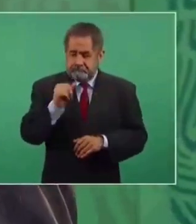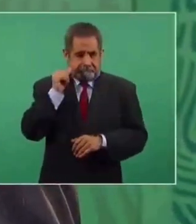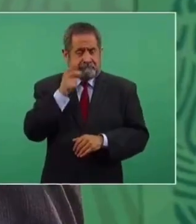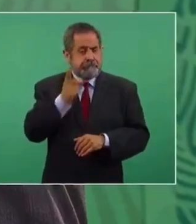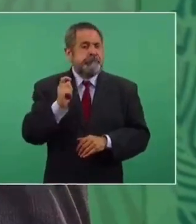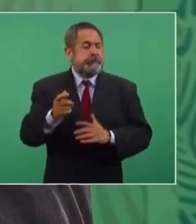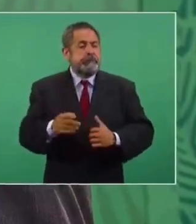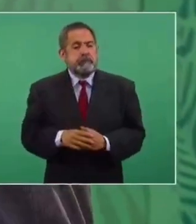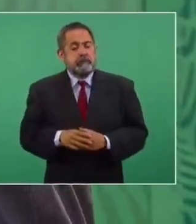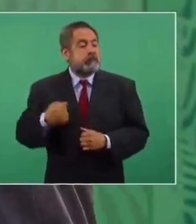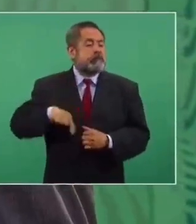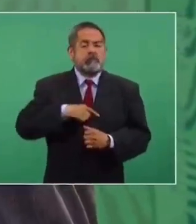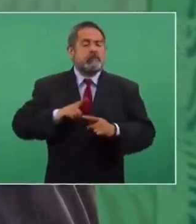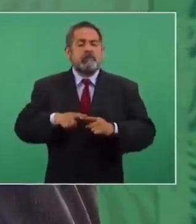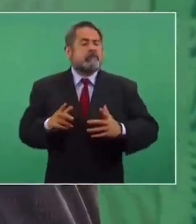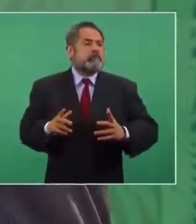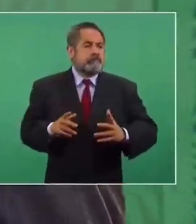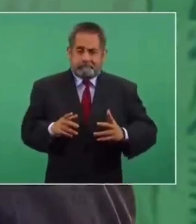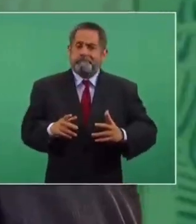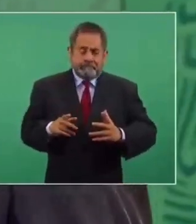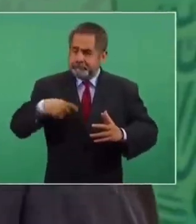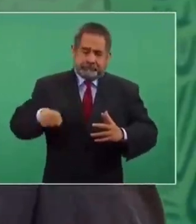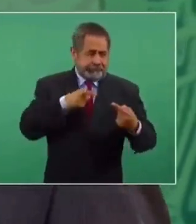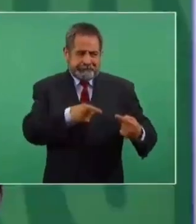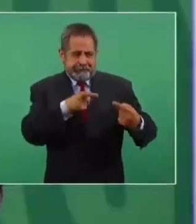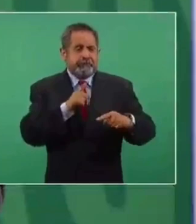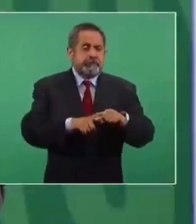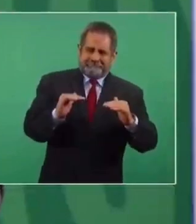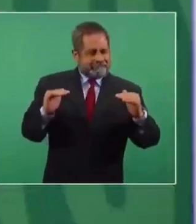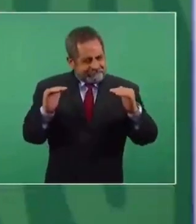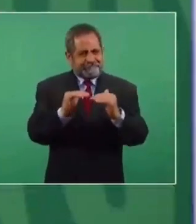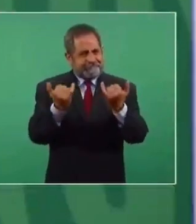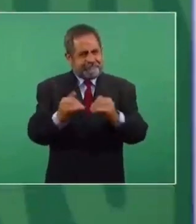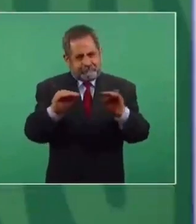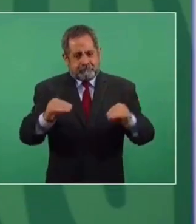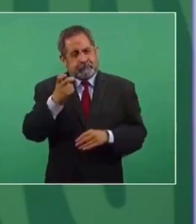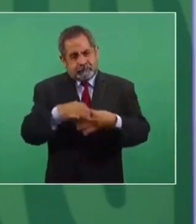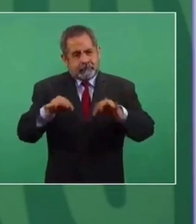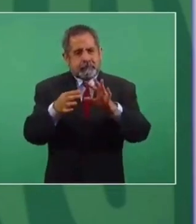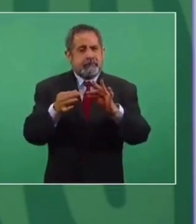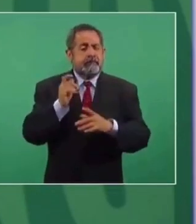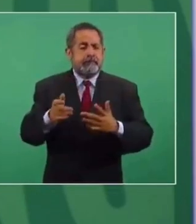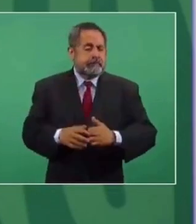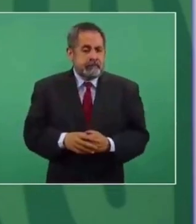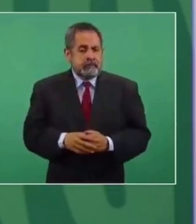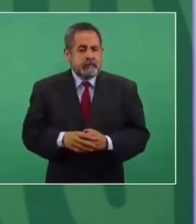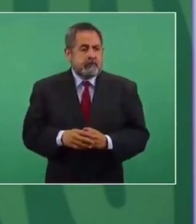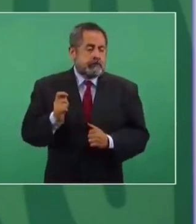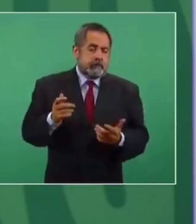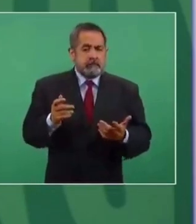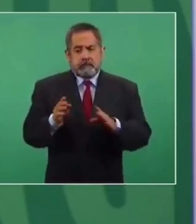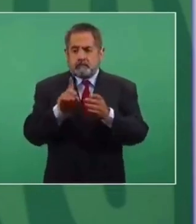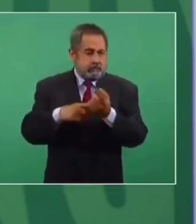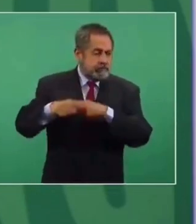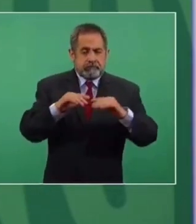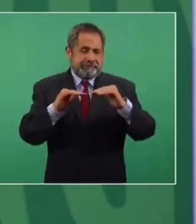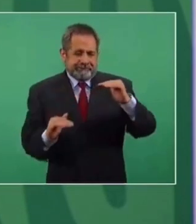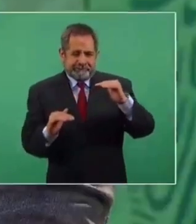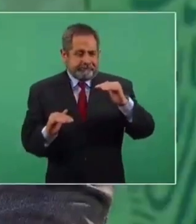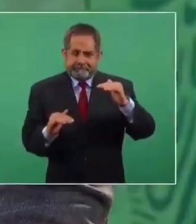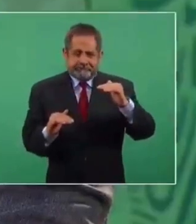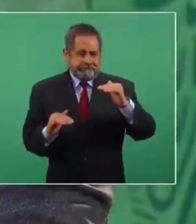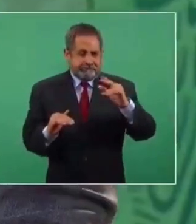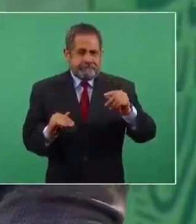de que tenemos que combatir la desigualdad, pero entender que por esa desigualdad